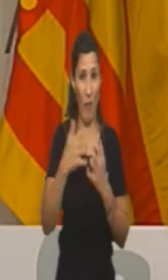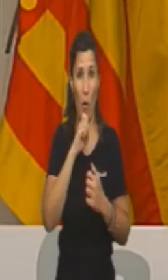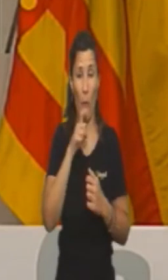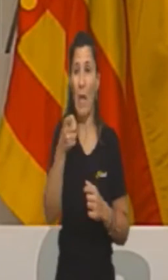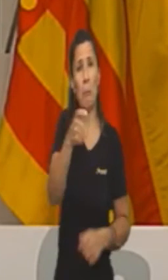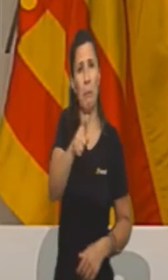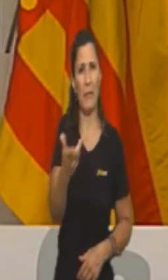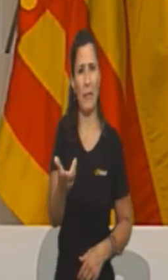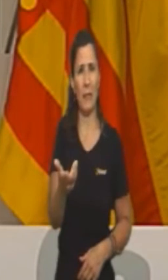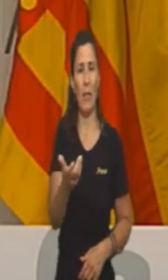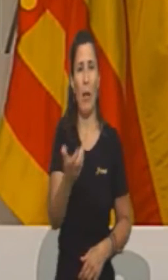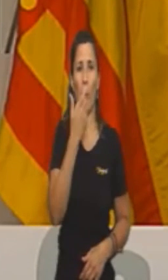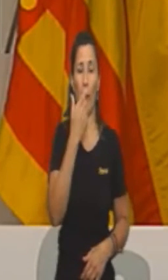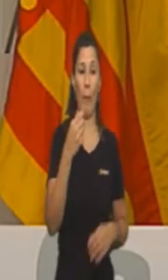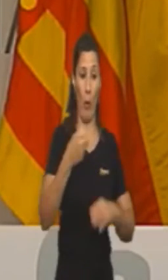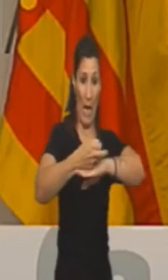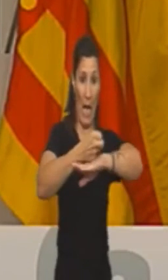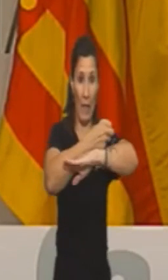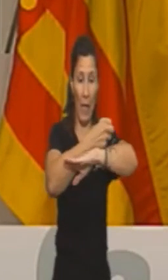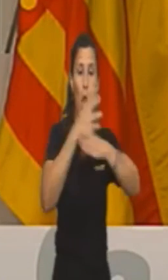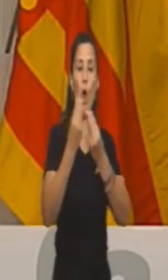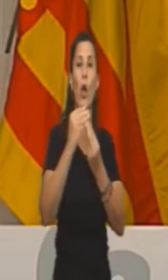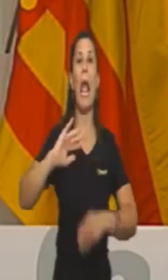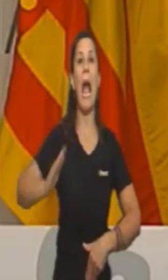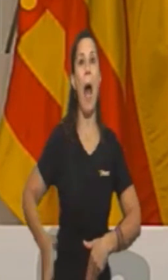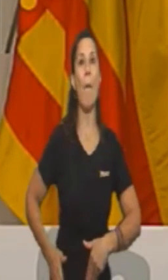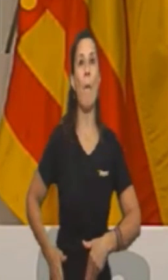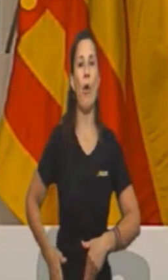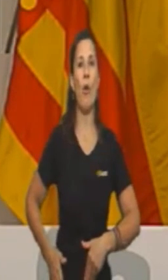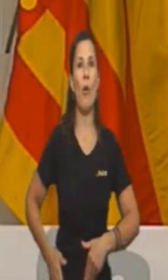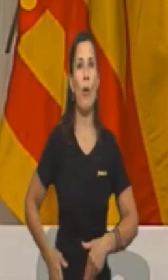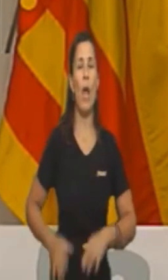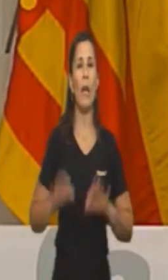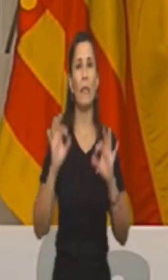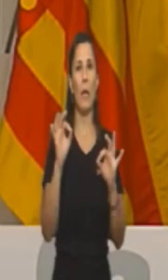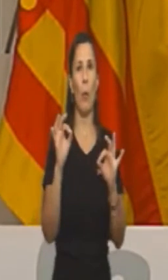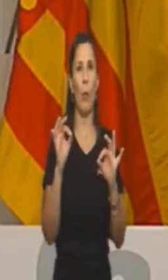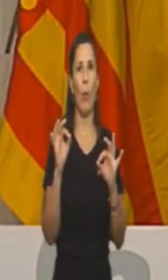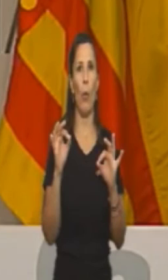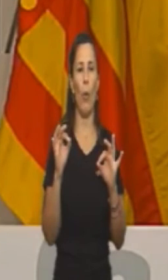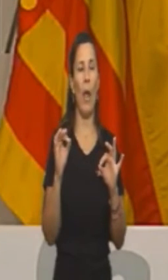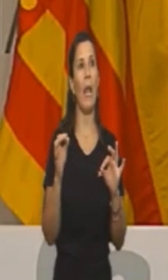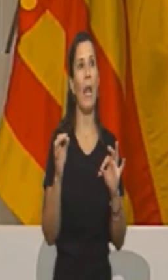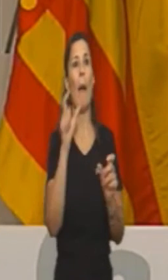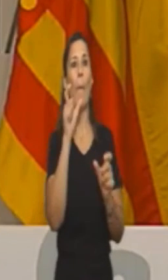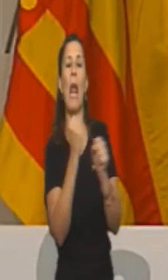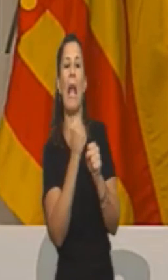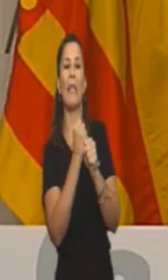Pues esto es en el vagón de tren, con el jamón, y estamos seguros que no ha sido el mayordomo.